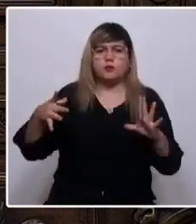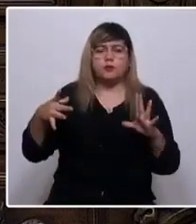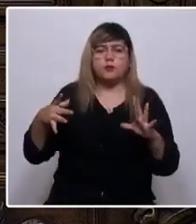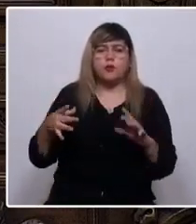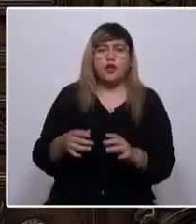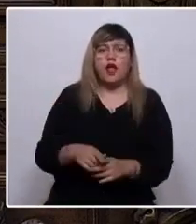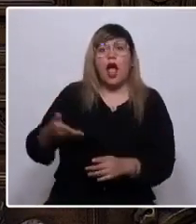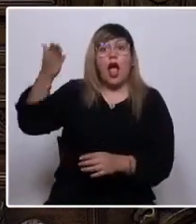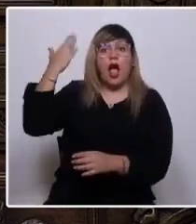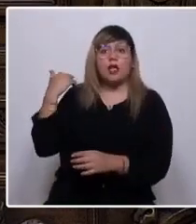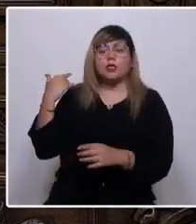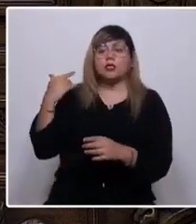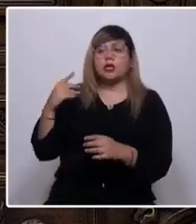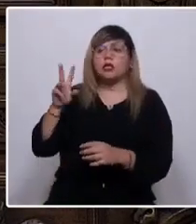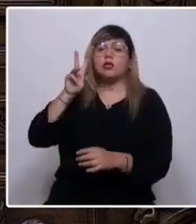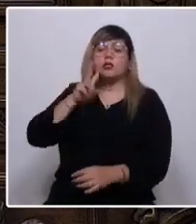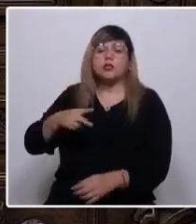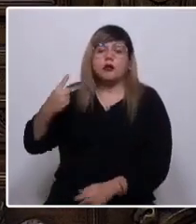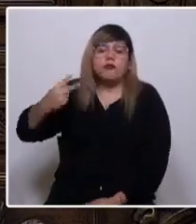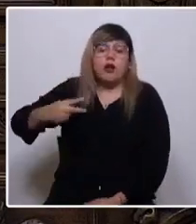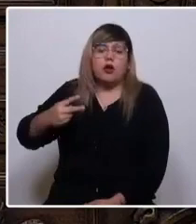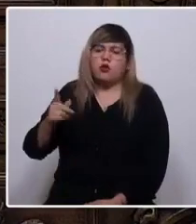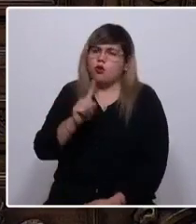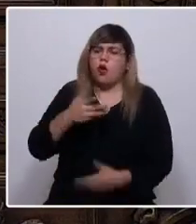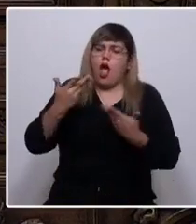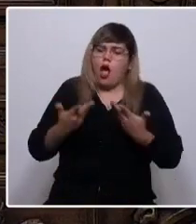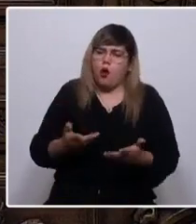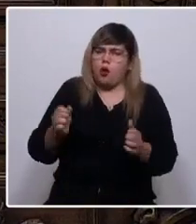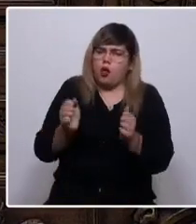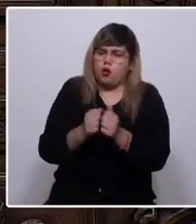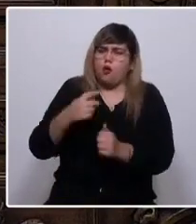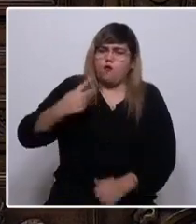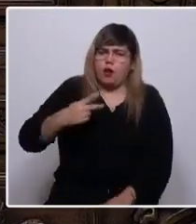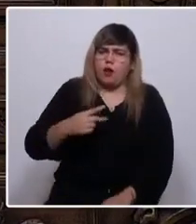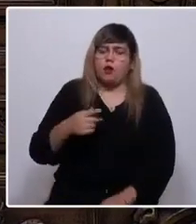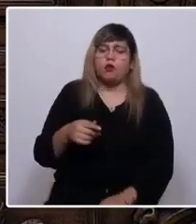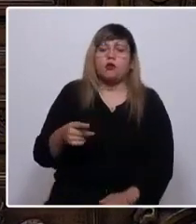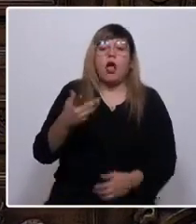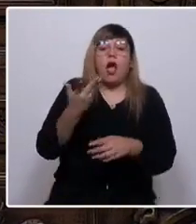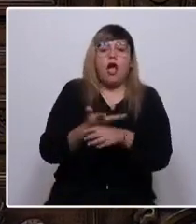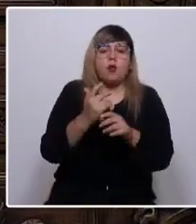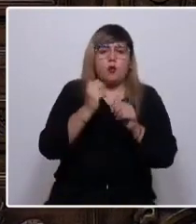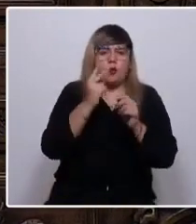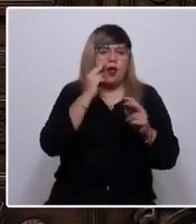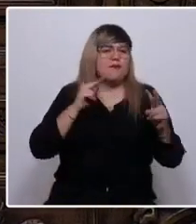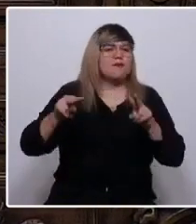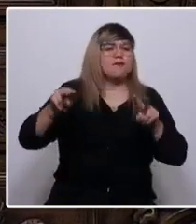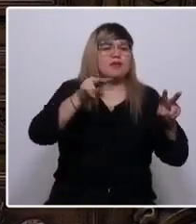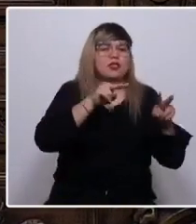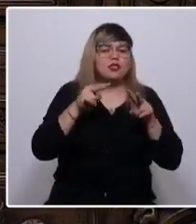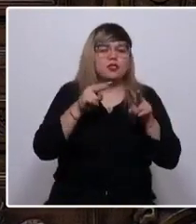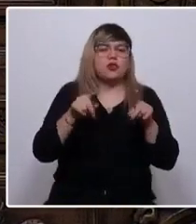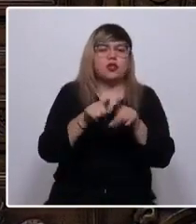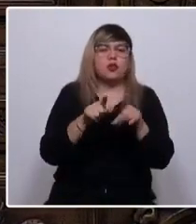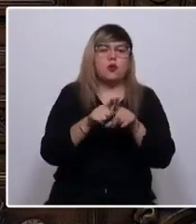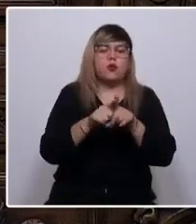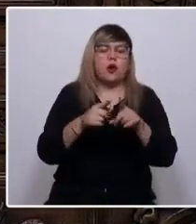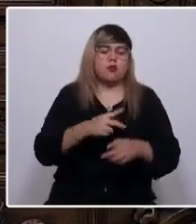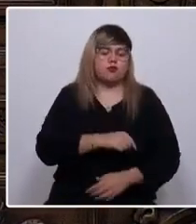ni será en vano. Quienes aquí estamos compartimos una misión que nos honra y nos excede.